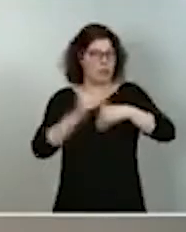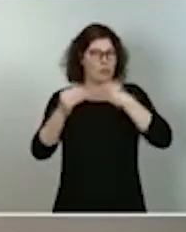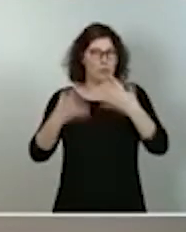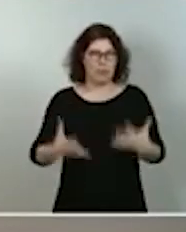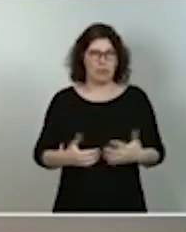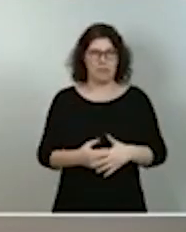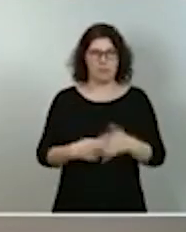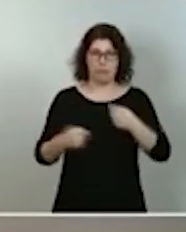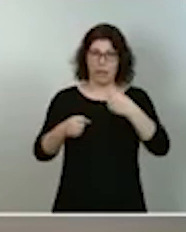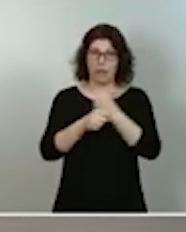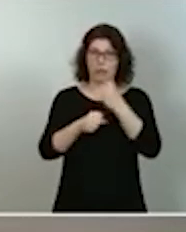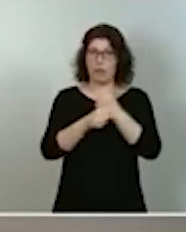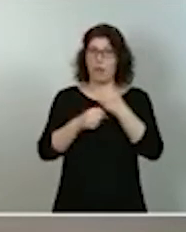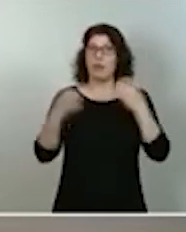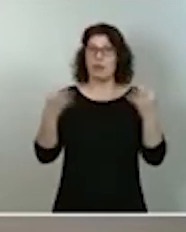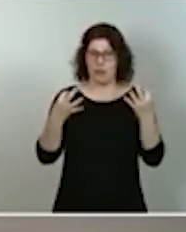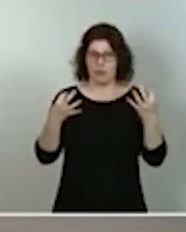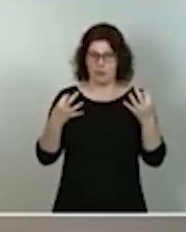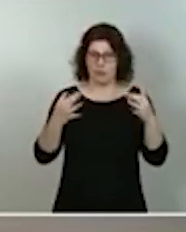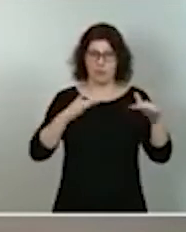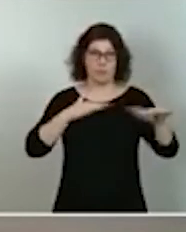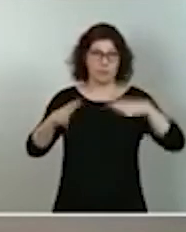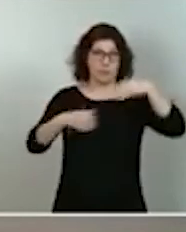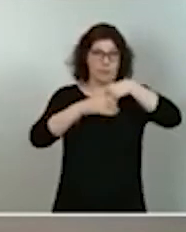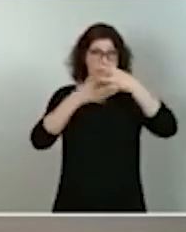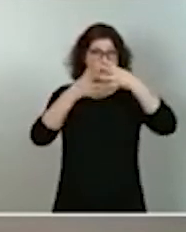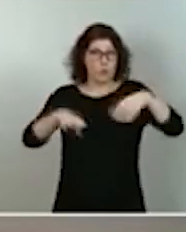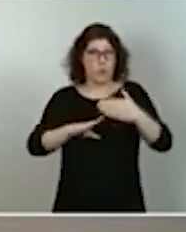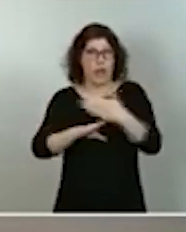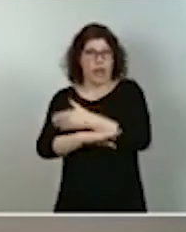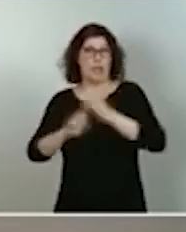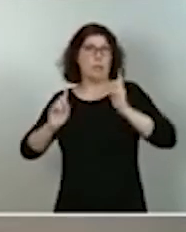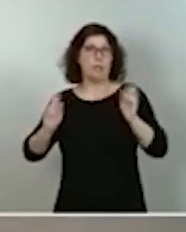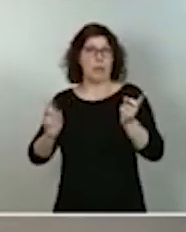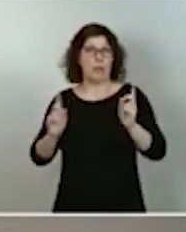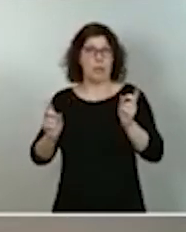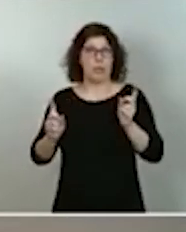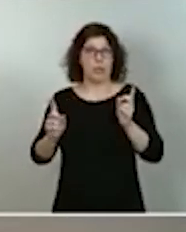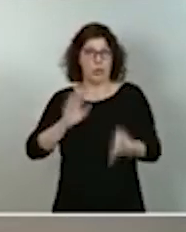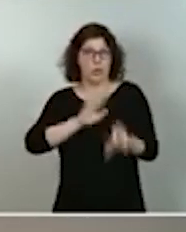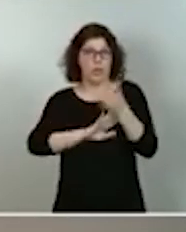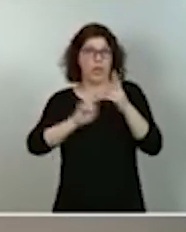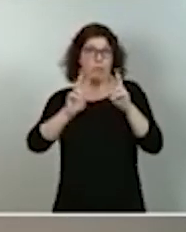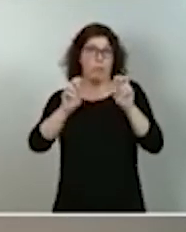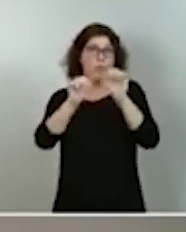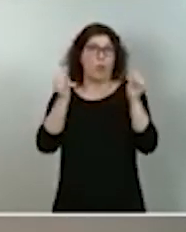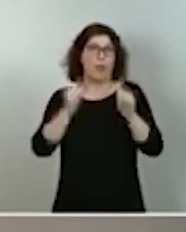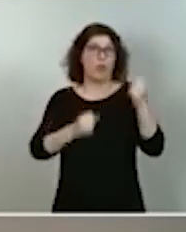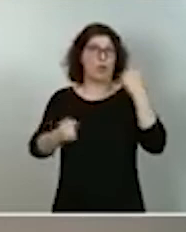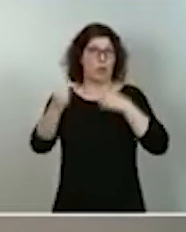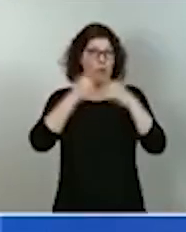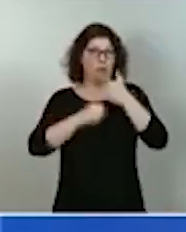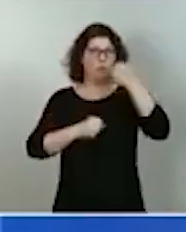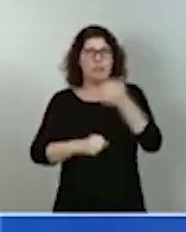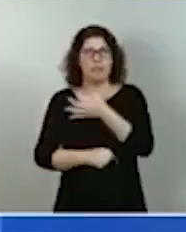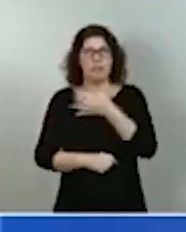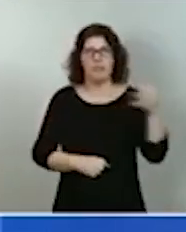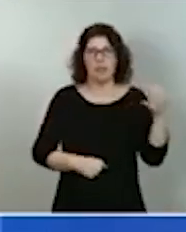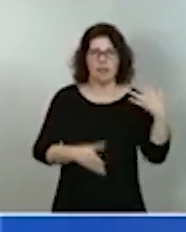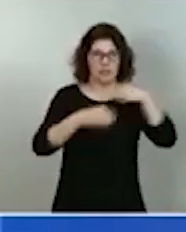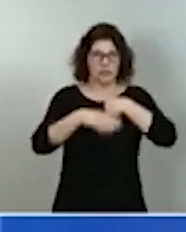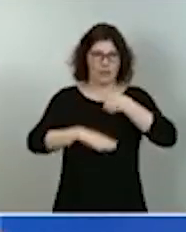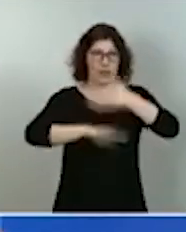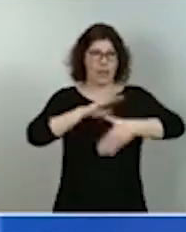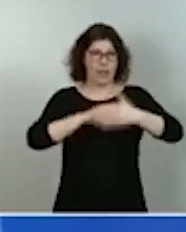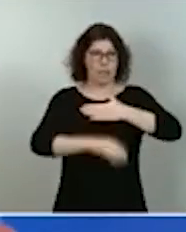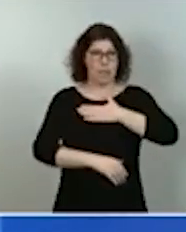la dinámica subyacente a los cambios estructurales previstos por la introducción de un nuevo modelo económico mucho más eficiente dentro de los límites del planeta